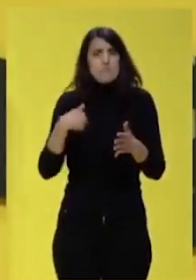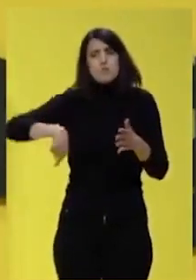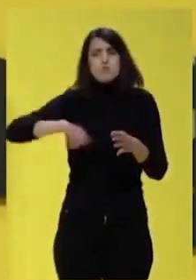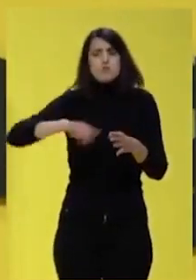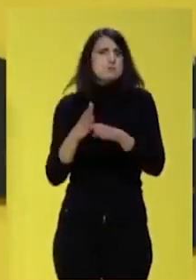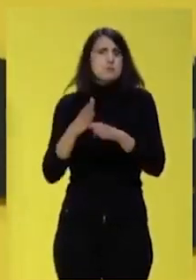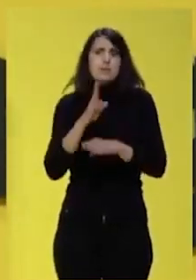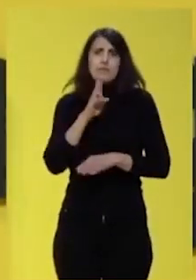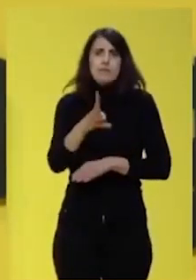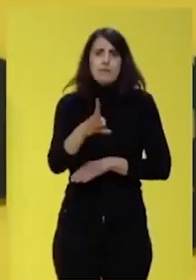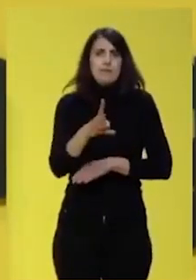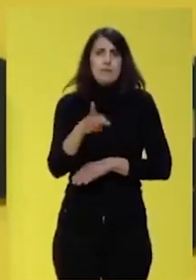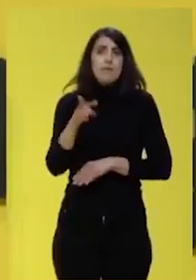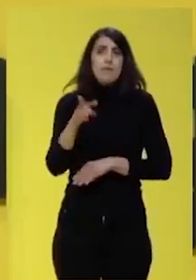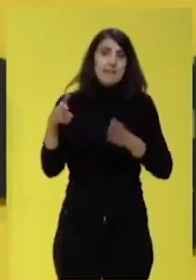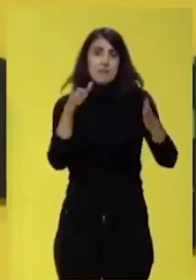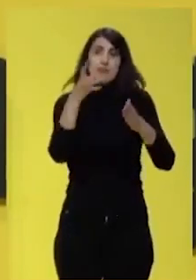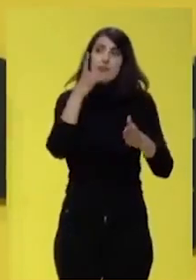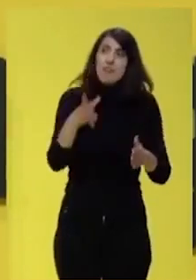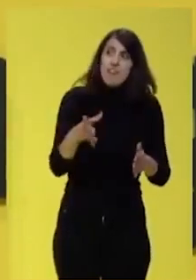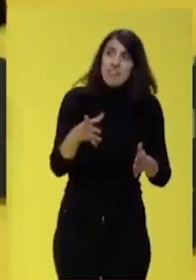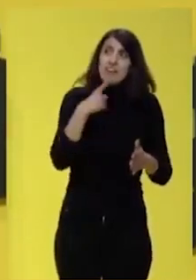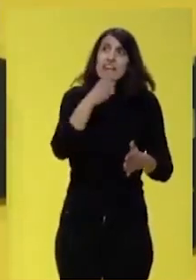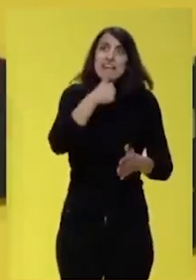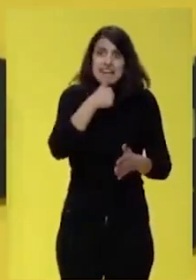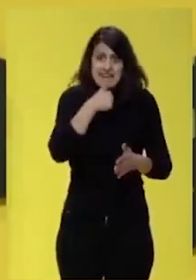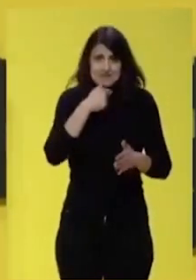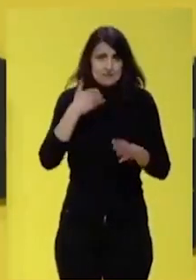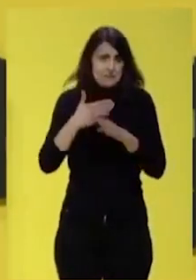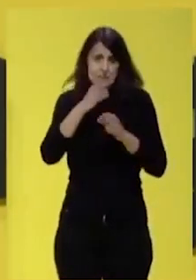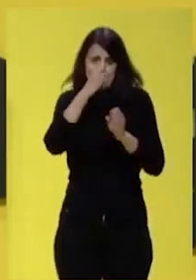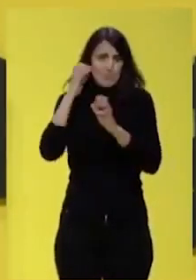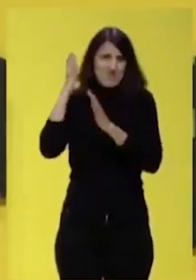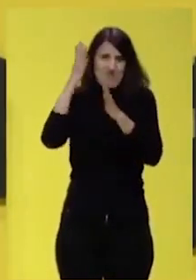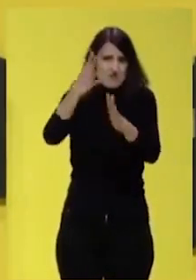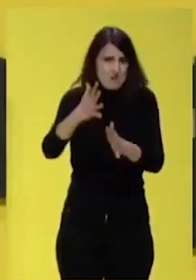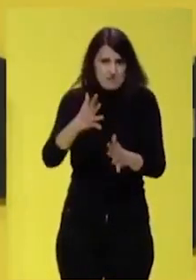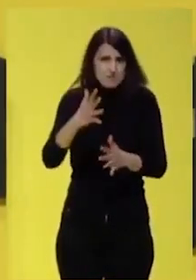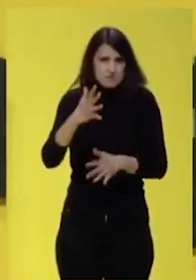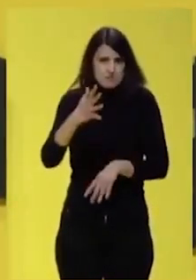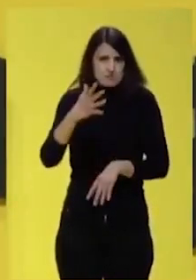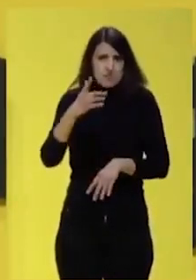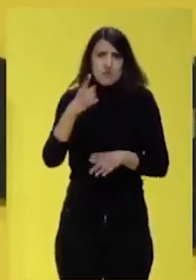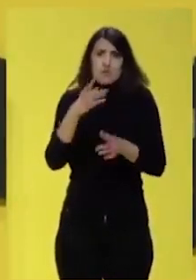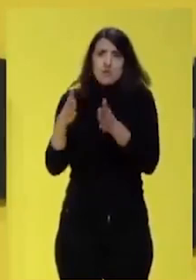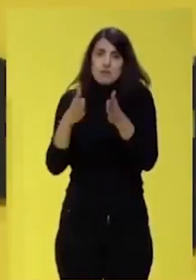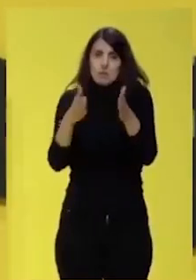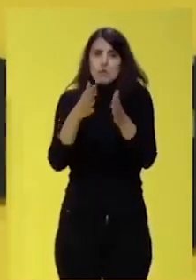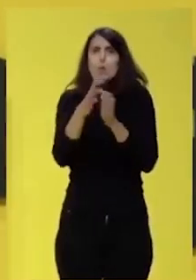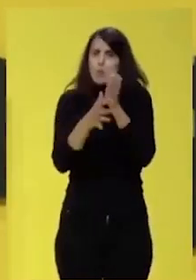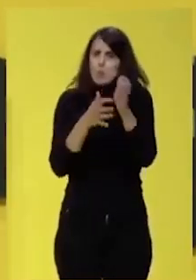aquello de ¿Quién dijo que esto iba a ser fácil? Y lo repetimos durante décadas. No es fácil, es complejo,